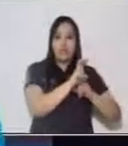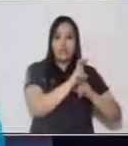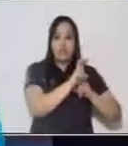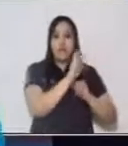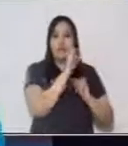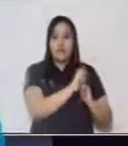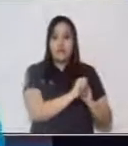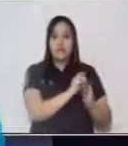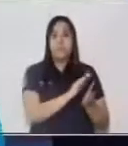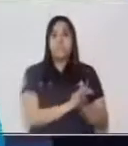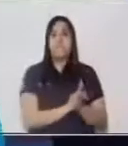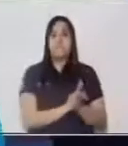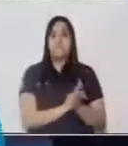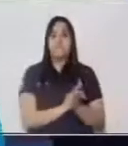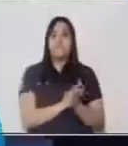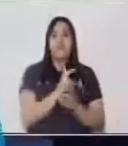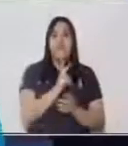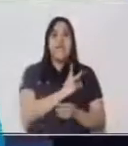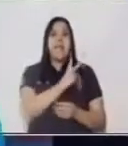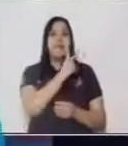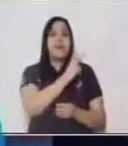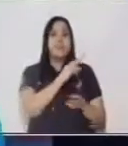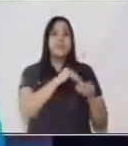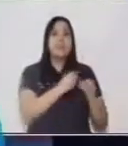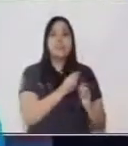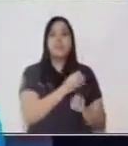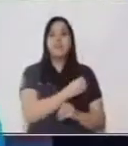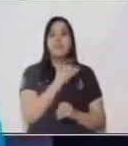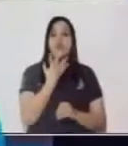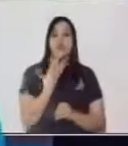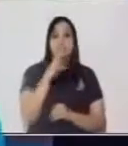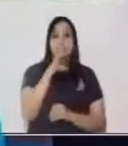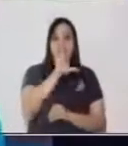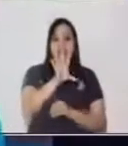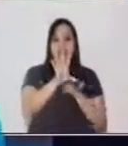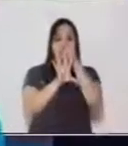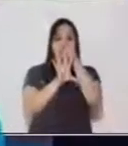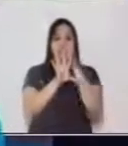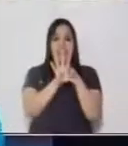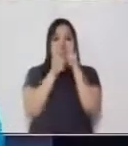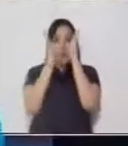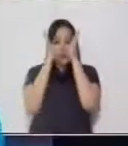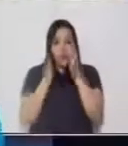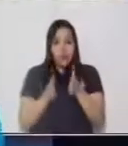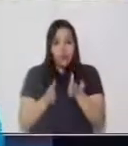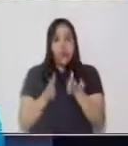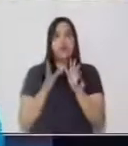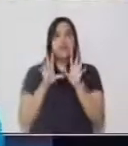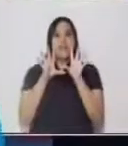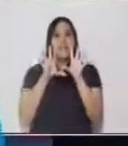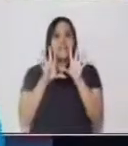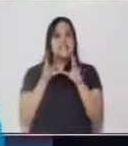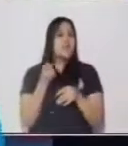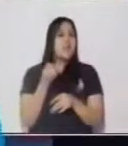Muy bien. El valor relativo de 5 en las decenas, ¿cuál sería?